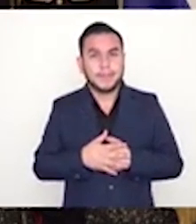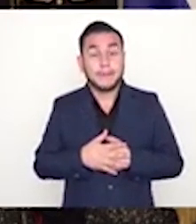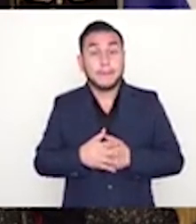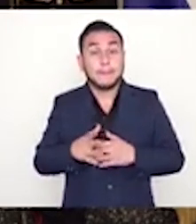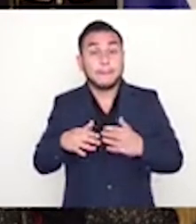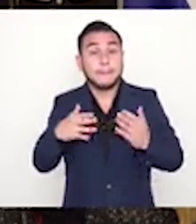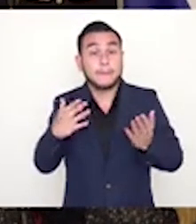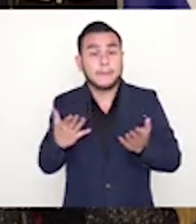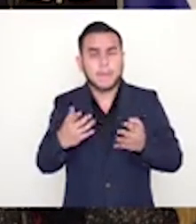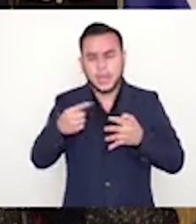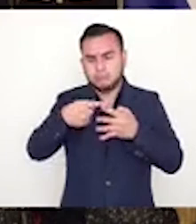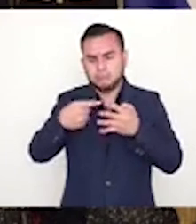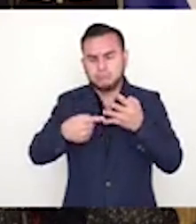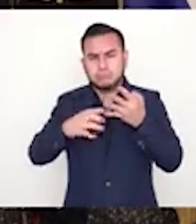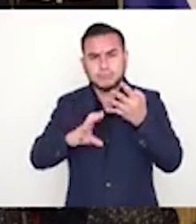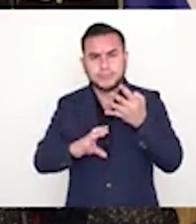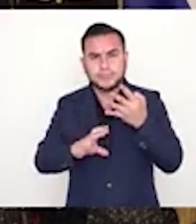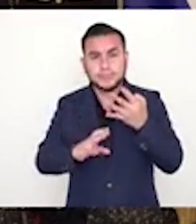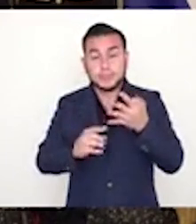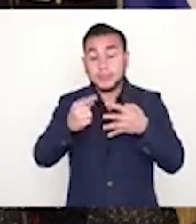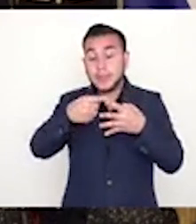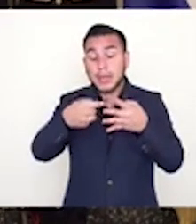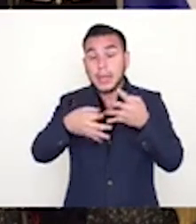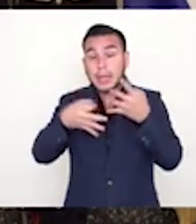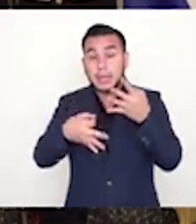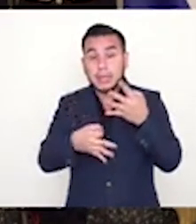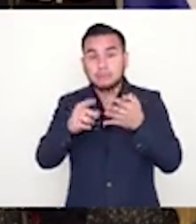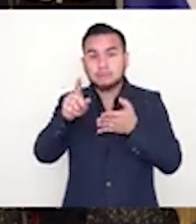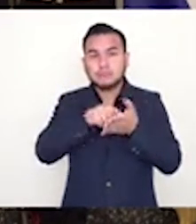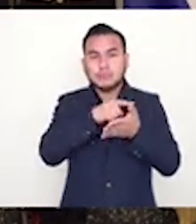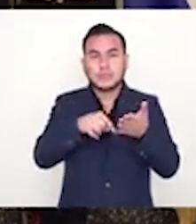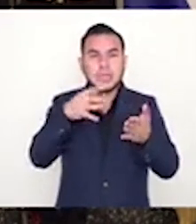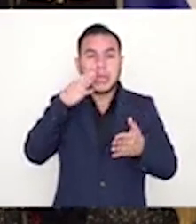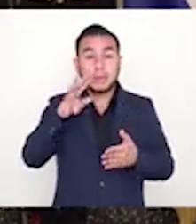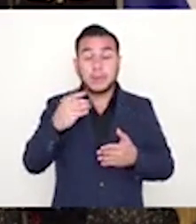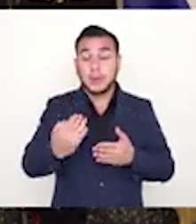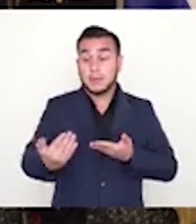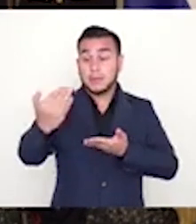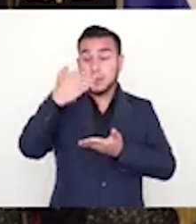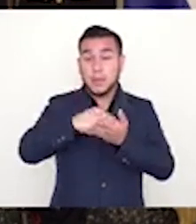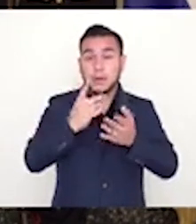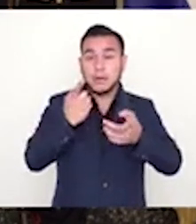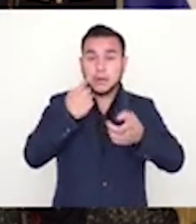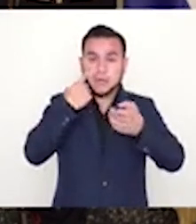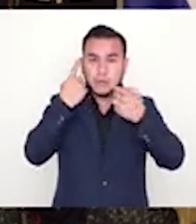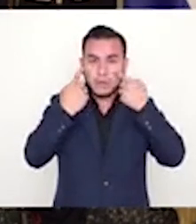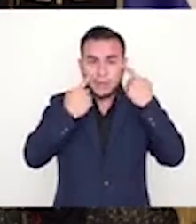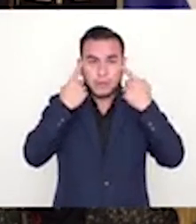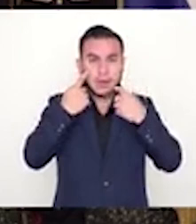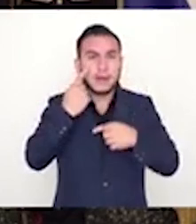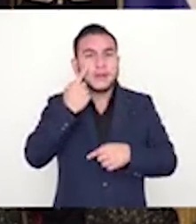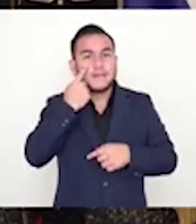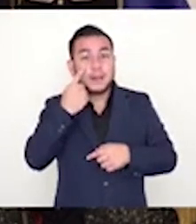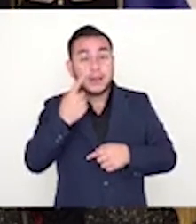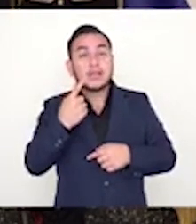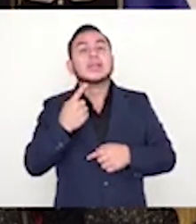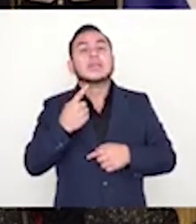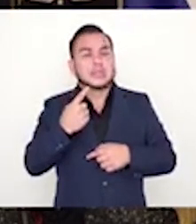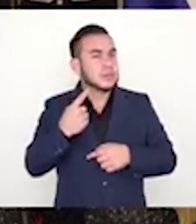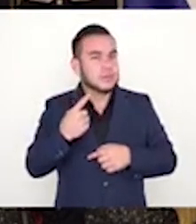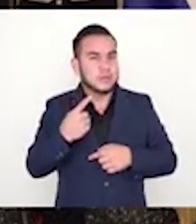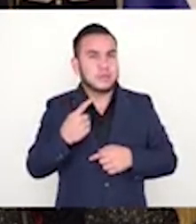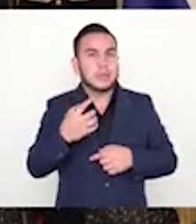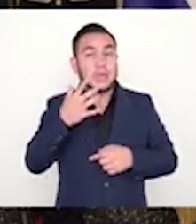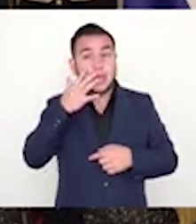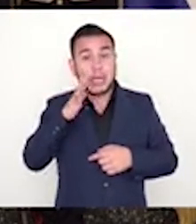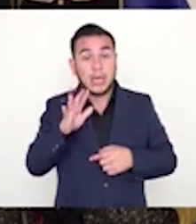Entonces, la Constitución dice, salvo las limitaciones que la ley establezca. Por ejemplo, un turista puede venir, pero tiene que pagar, si son los países que